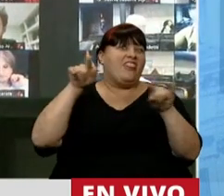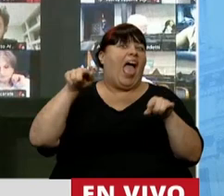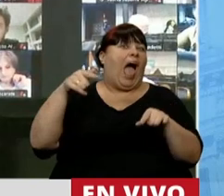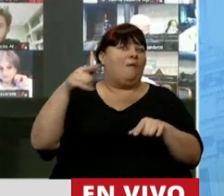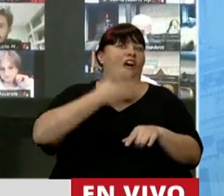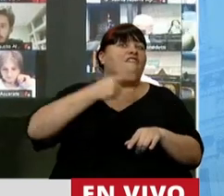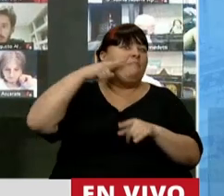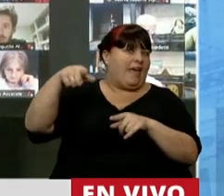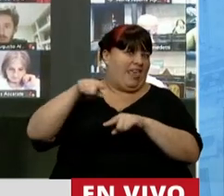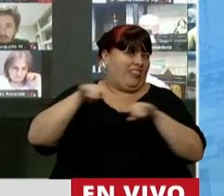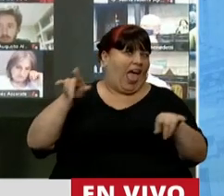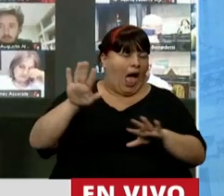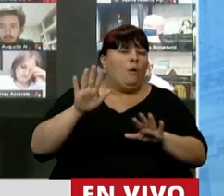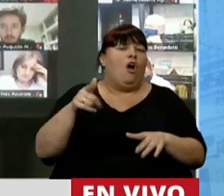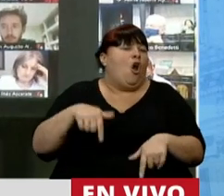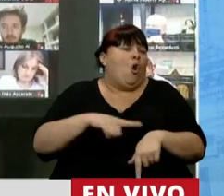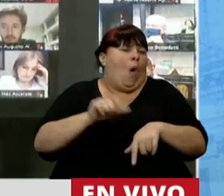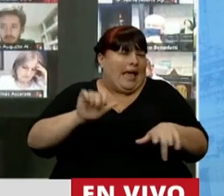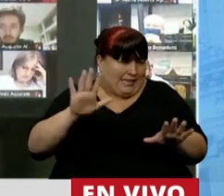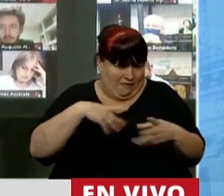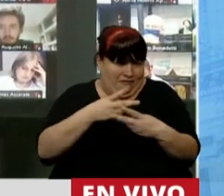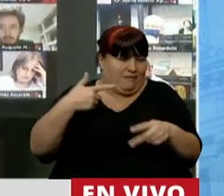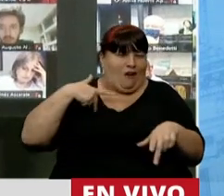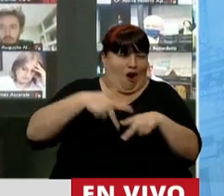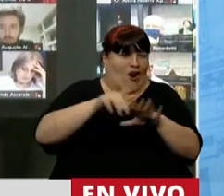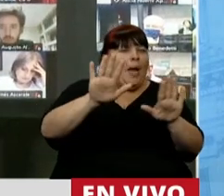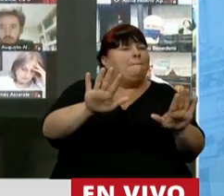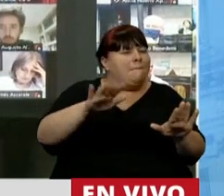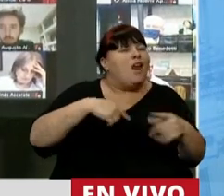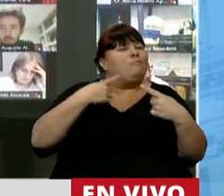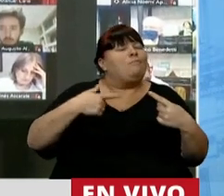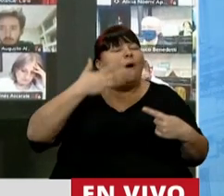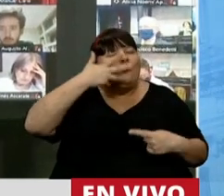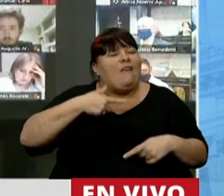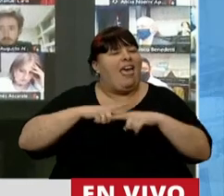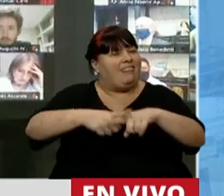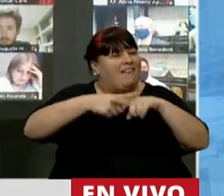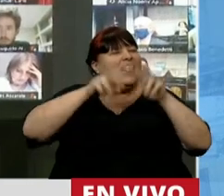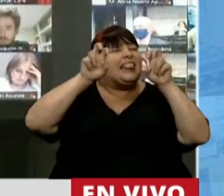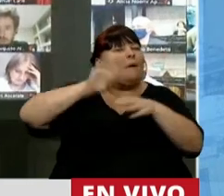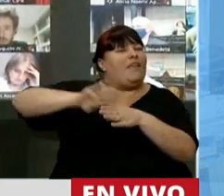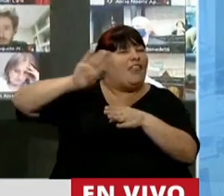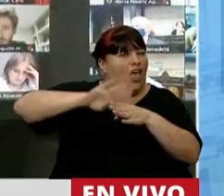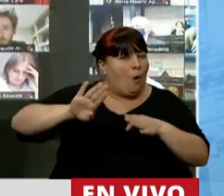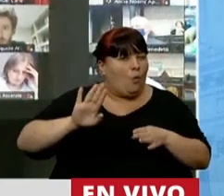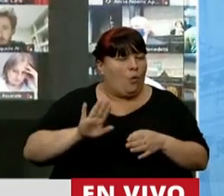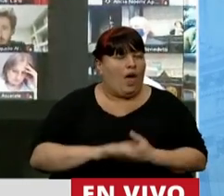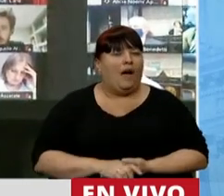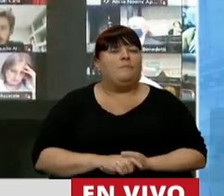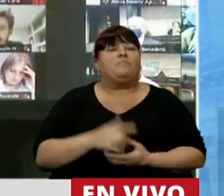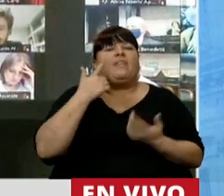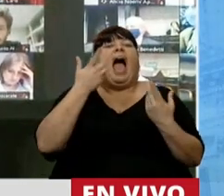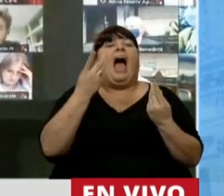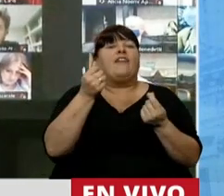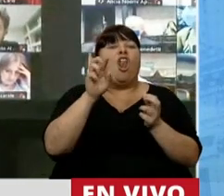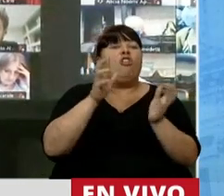el diablo. Hoy no hay tiempo, ya me cortan, pero tengo muchos deseos de discutir la deuda y a ver la